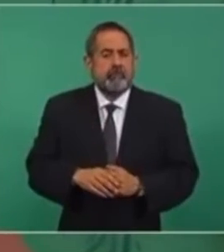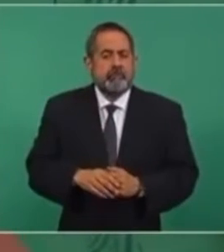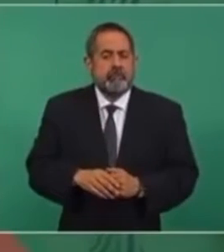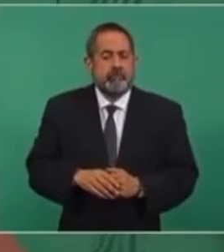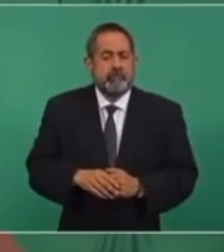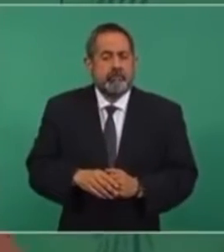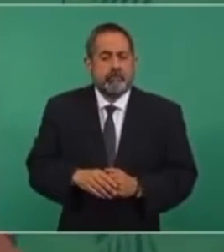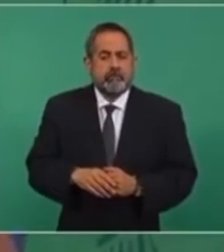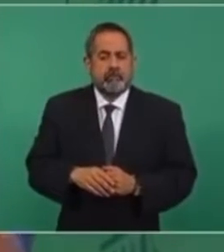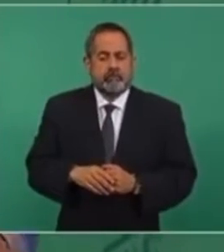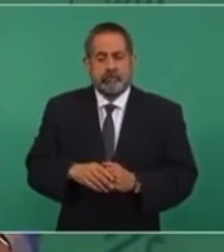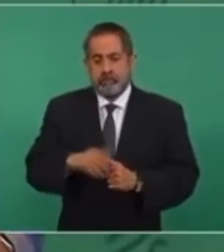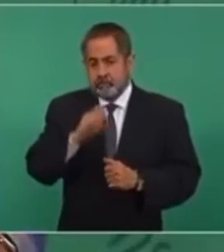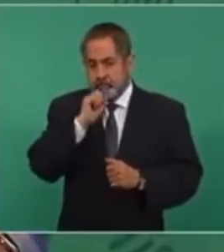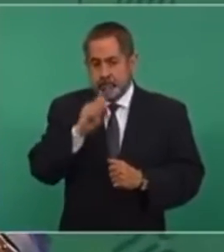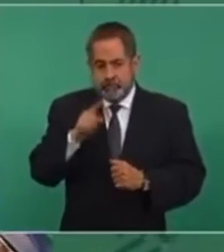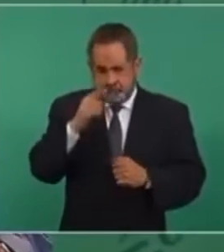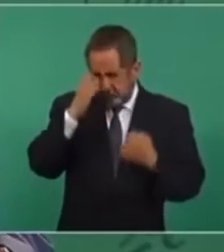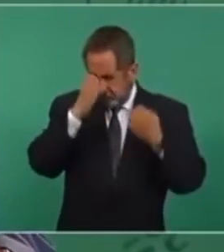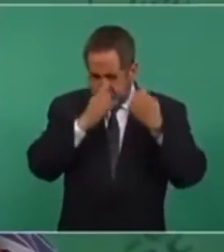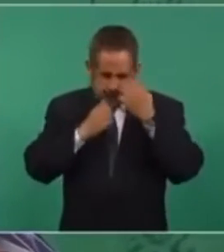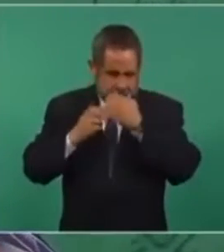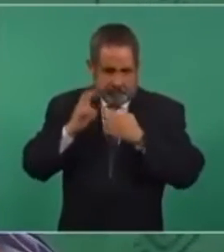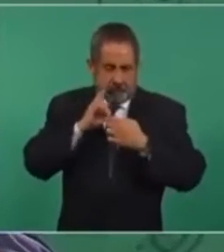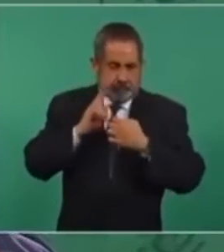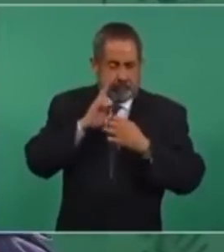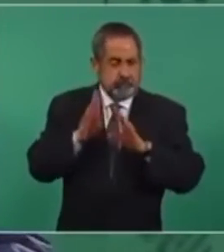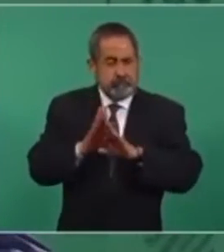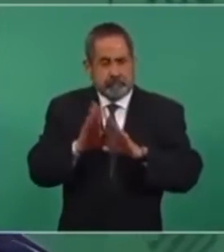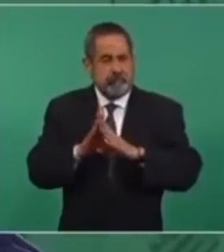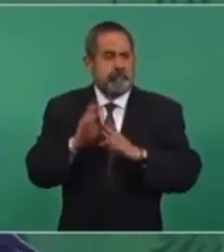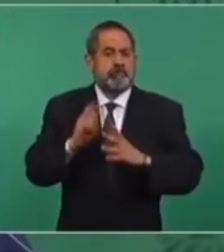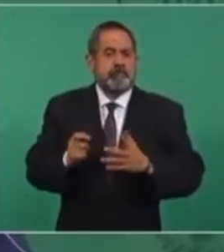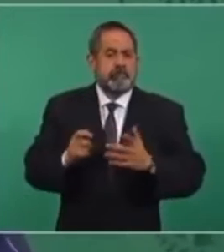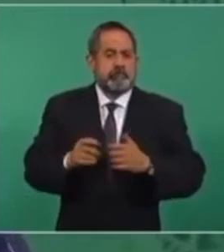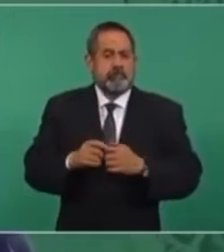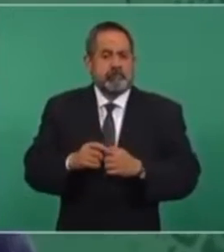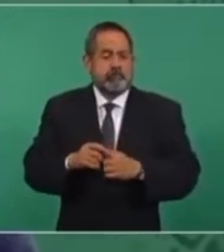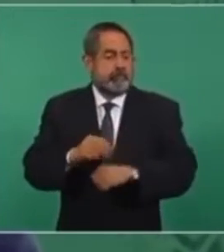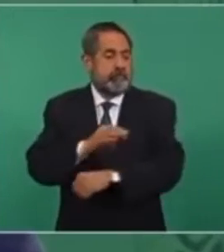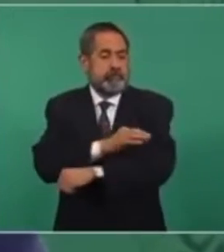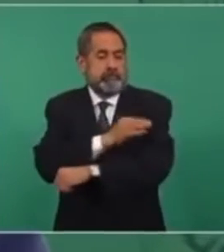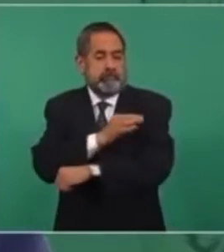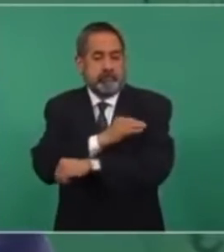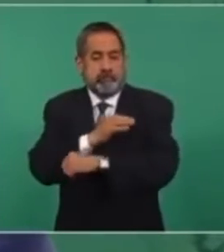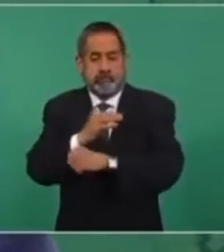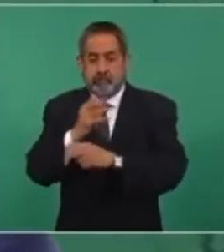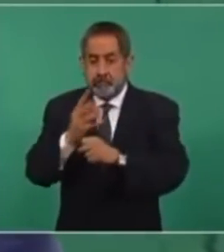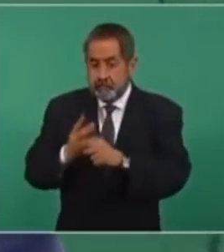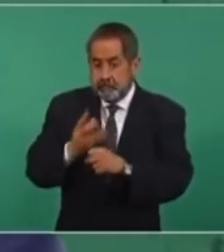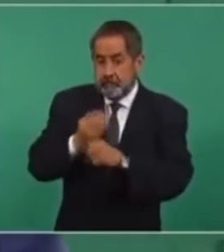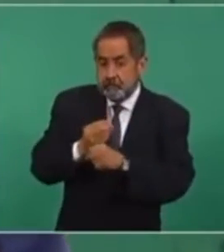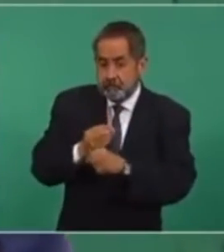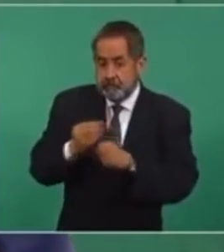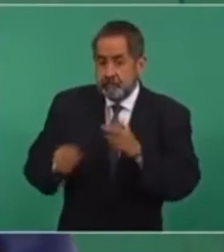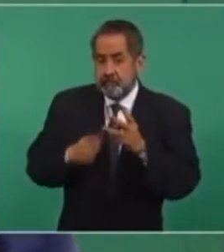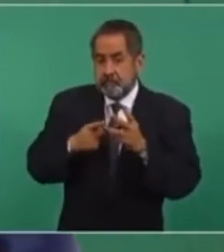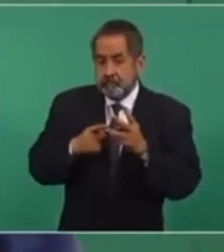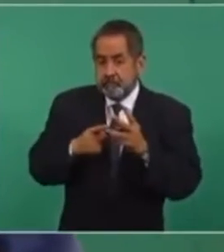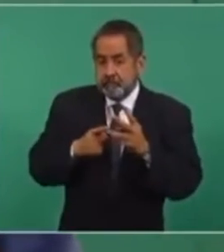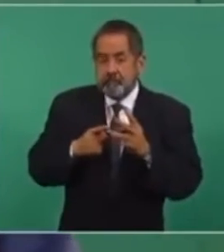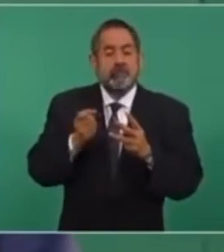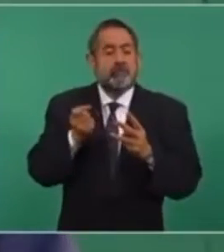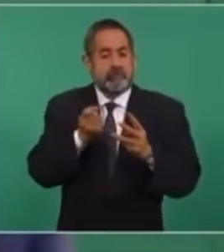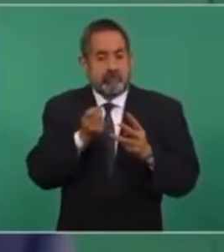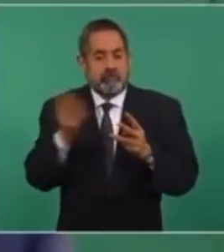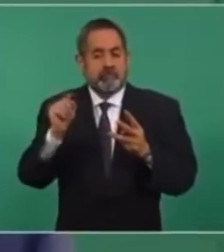Y se va a analizar la vacuna de refuerzo en algunos casos,